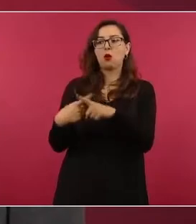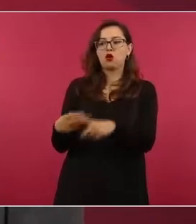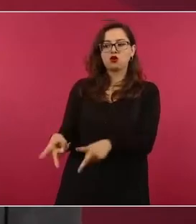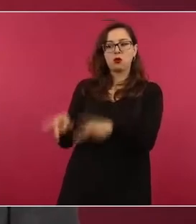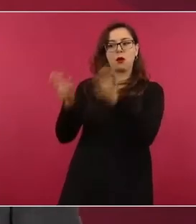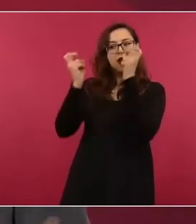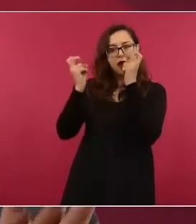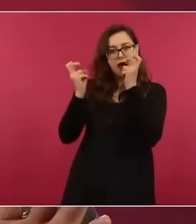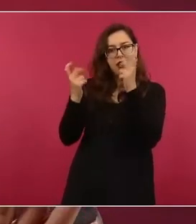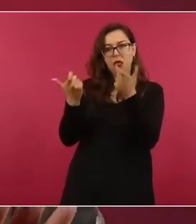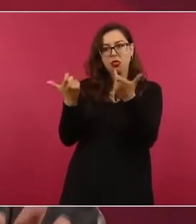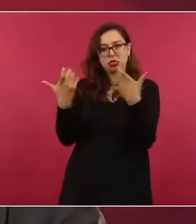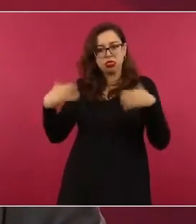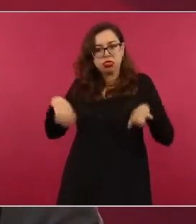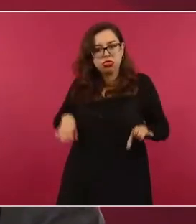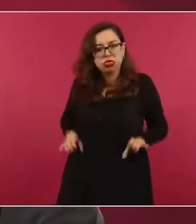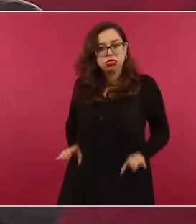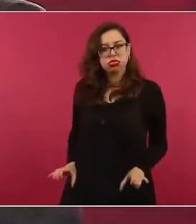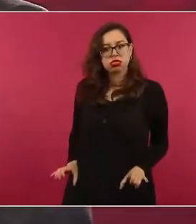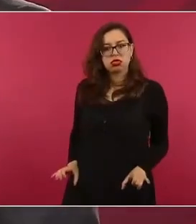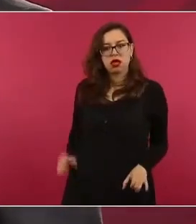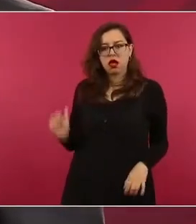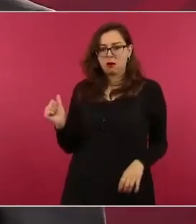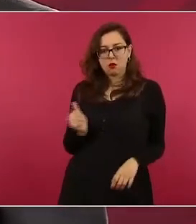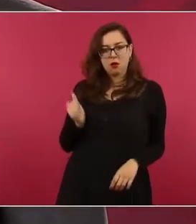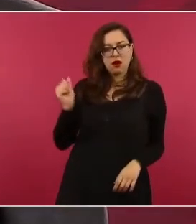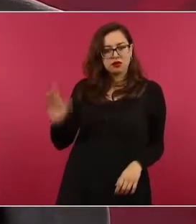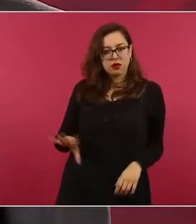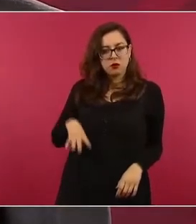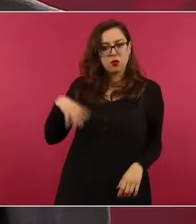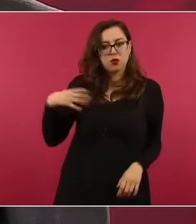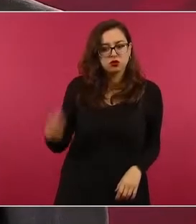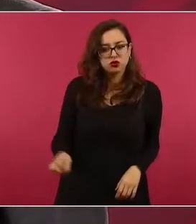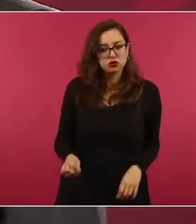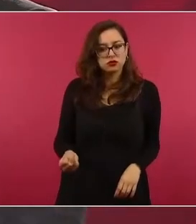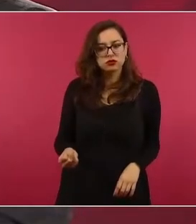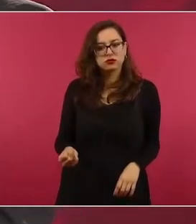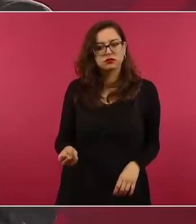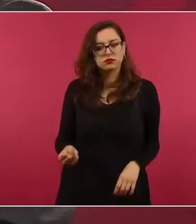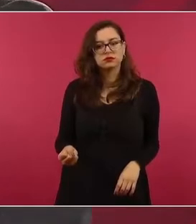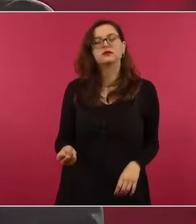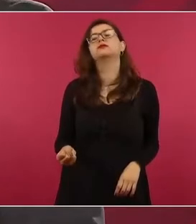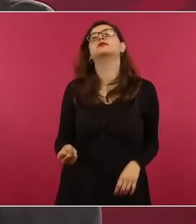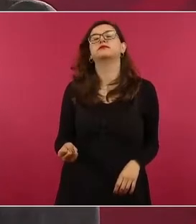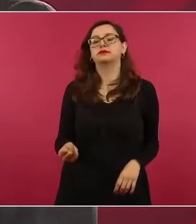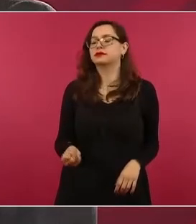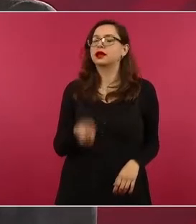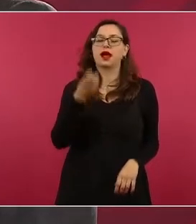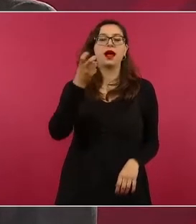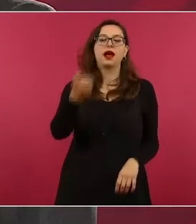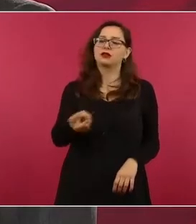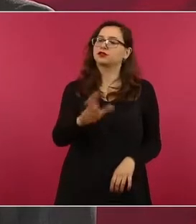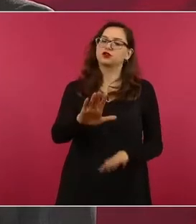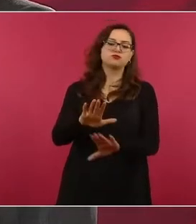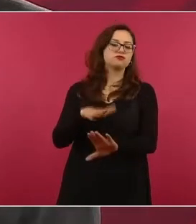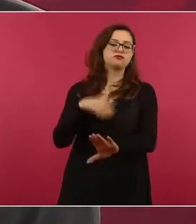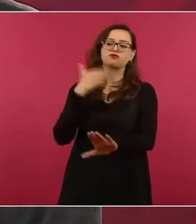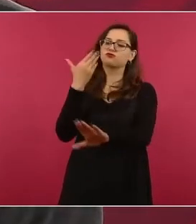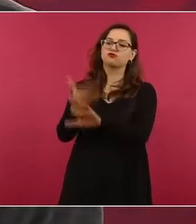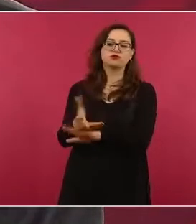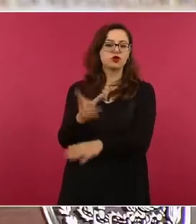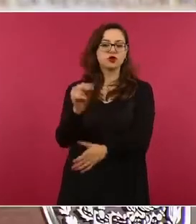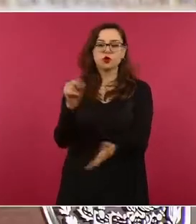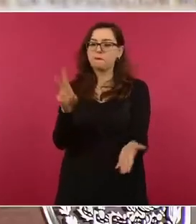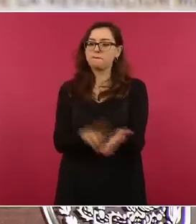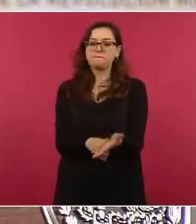se aprovecha de un cargo, del